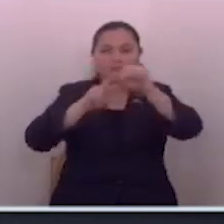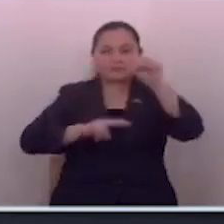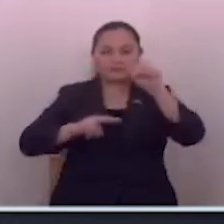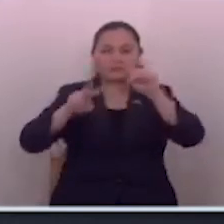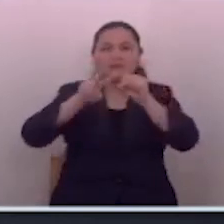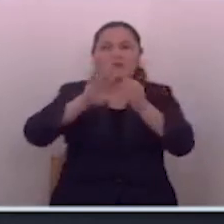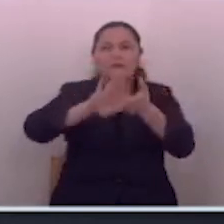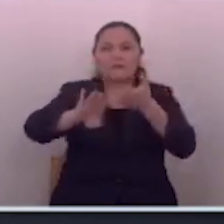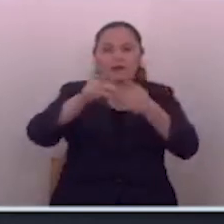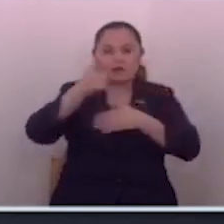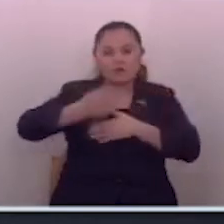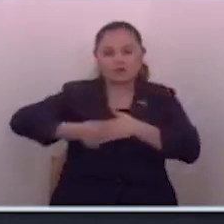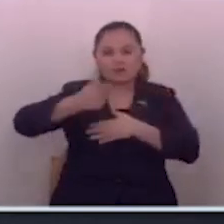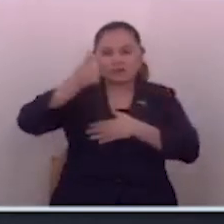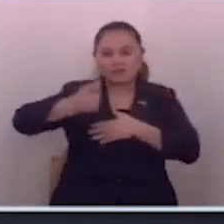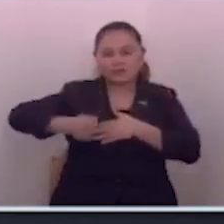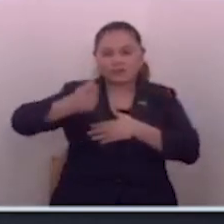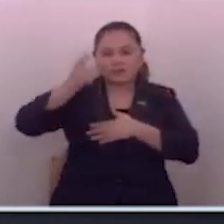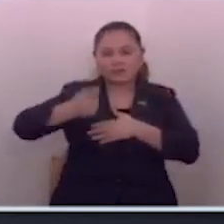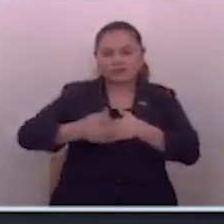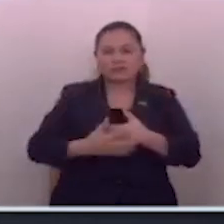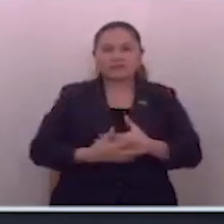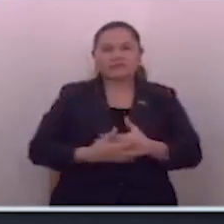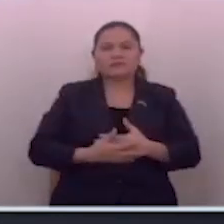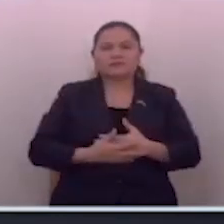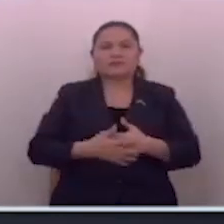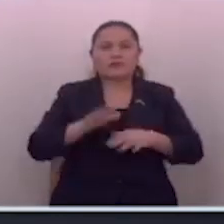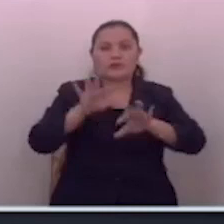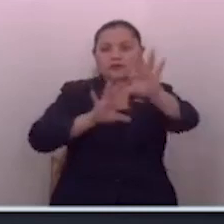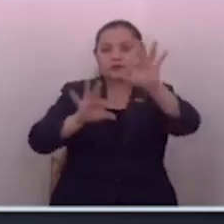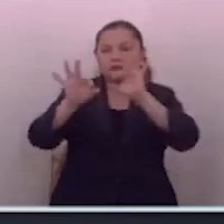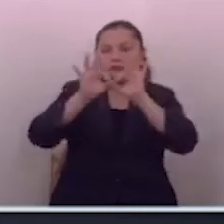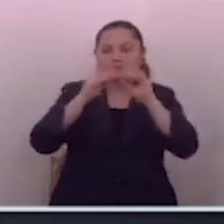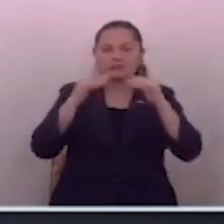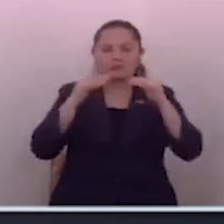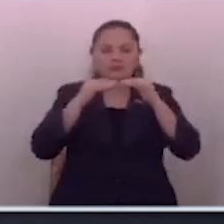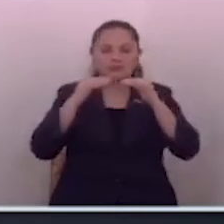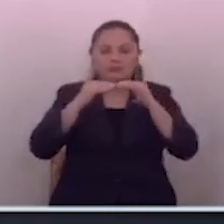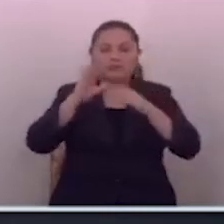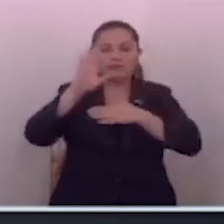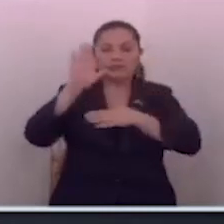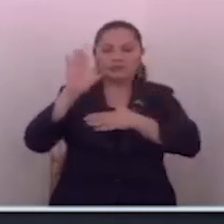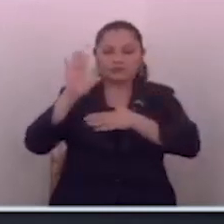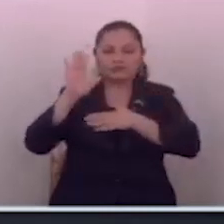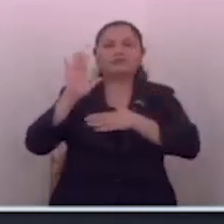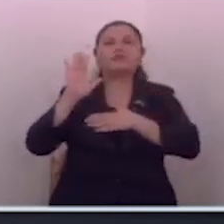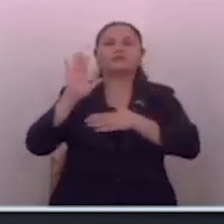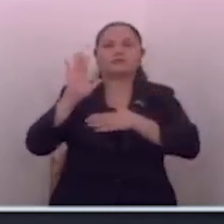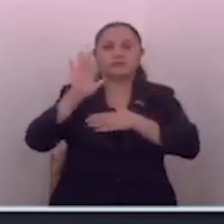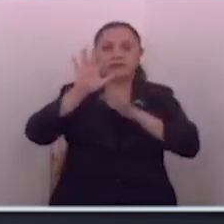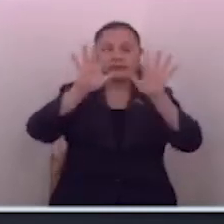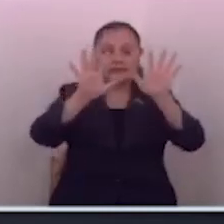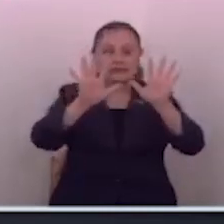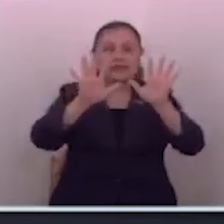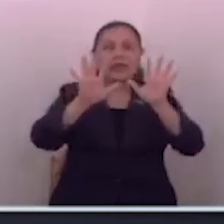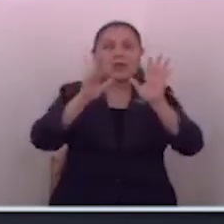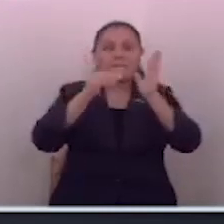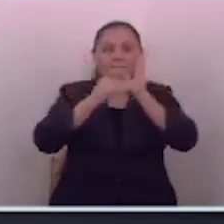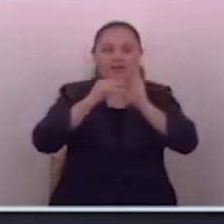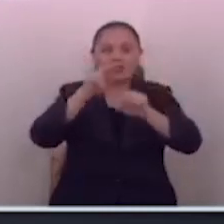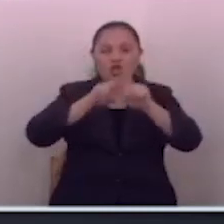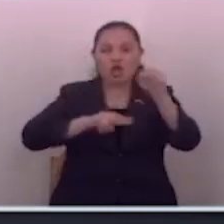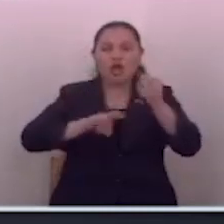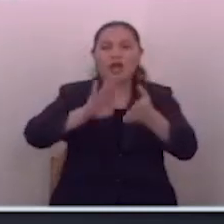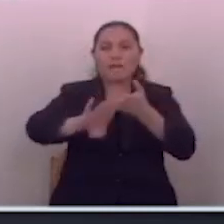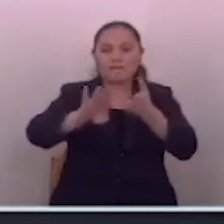indemnización, a algunos incluso se les prometió 10 mil dólares de